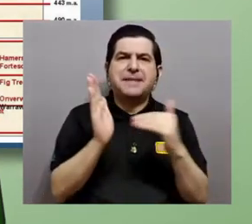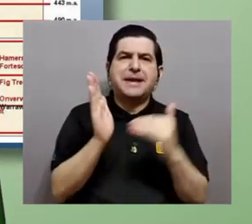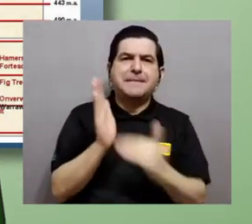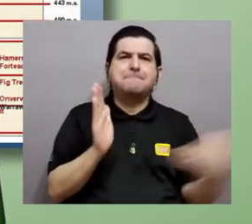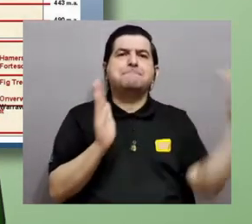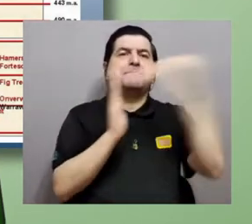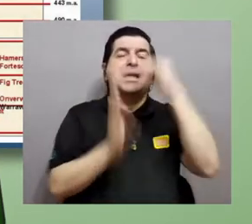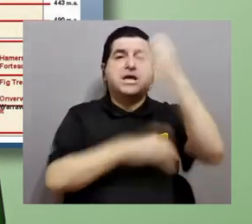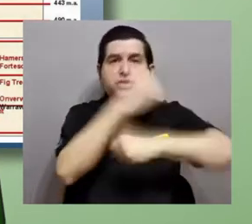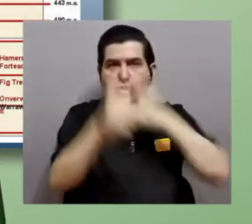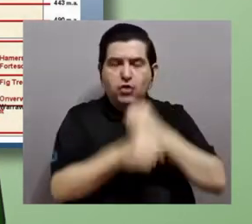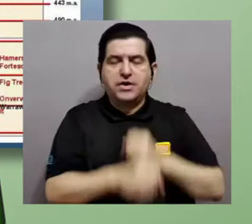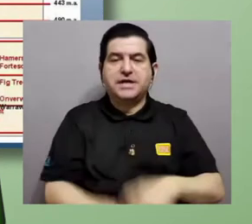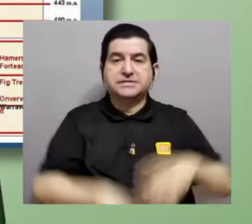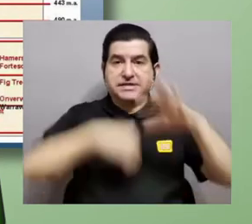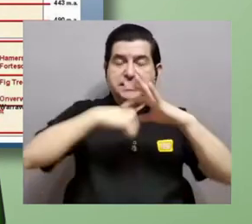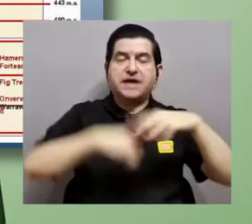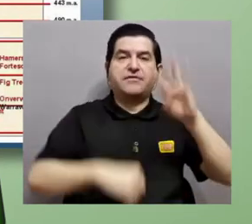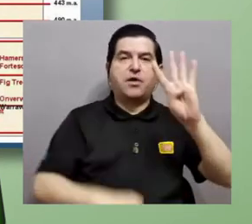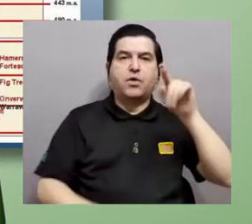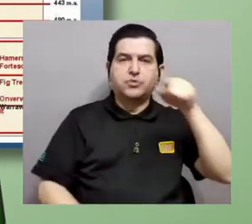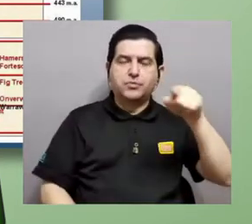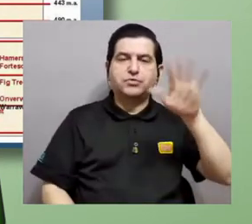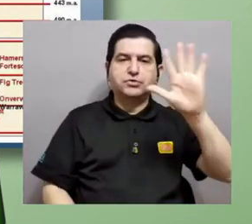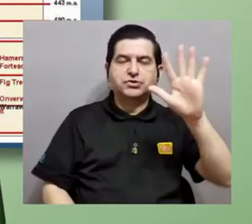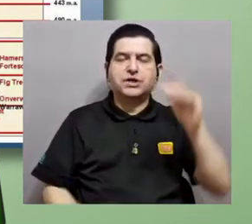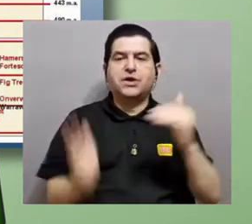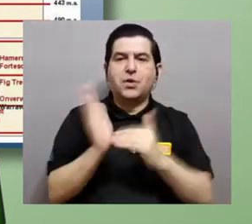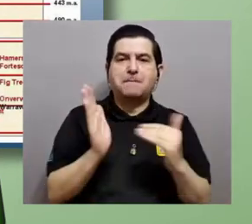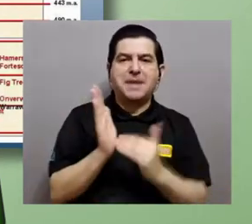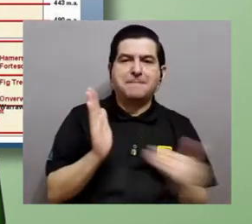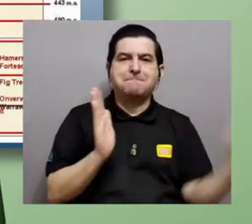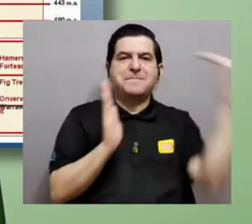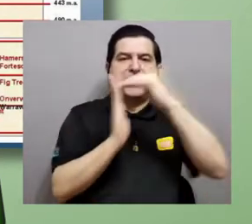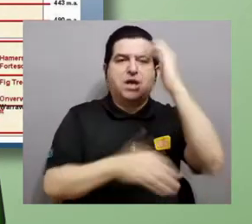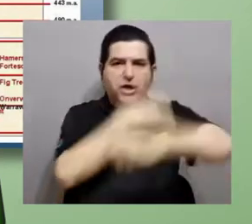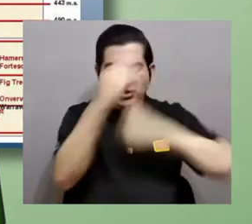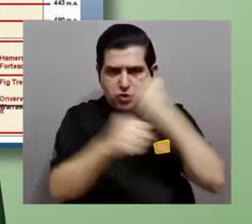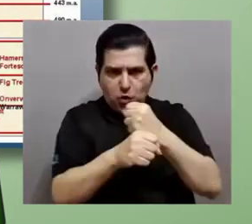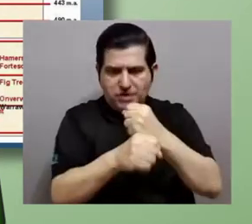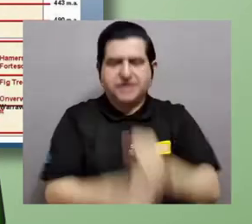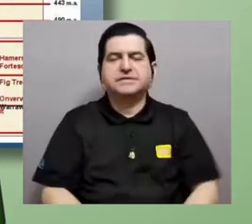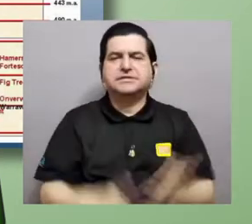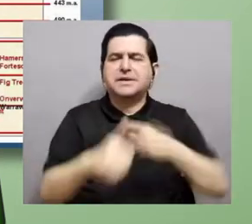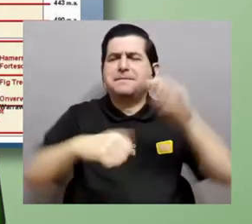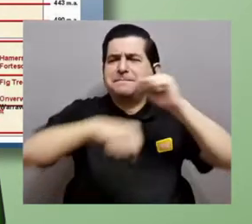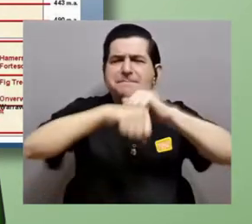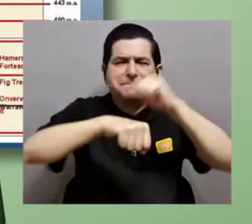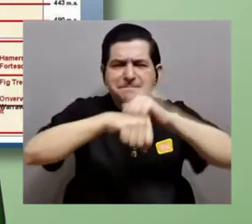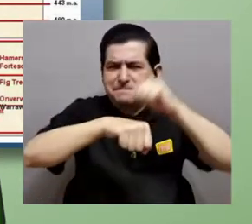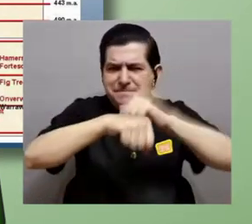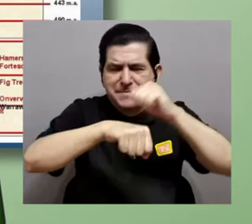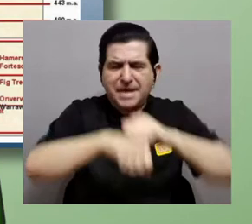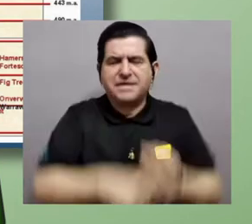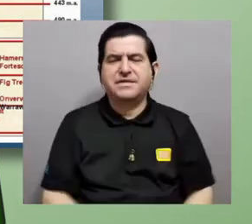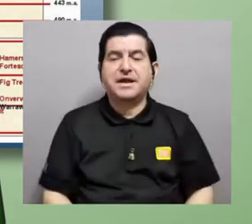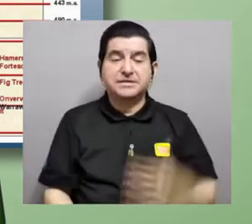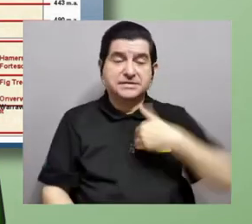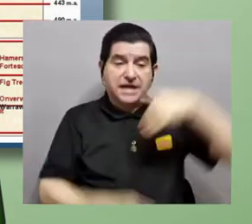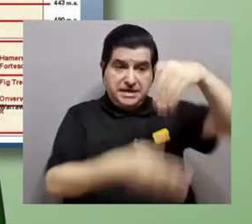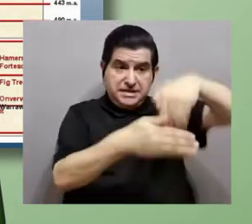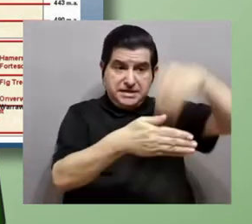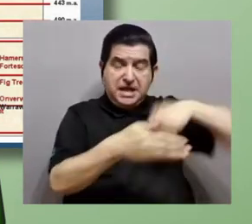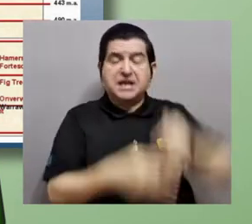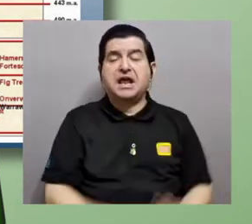millones de años. La edad de la Tierra en 4,5 mil millones de años. Las primeras rocas sedimentarias que tenemos